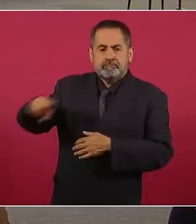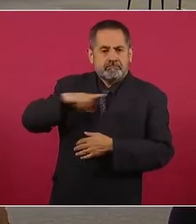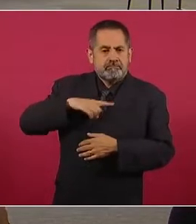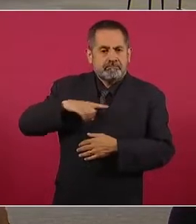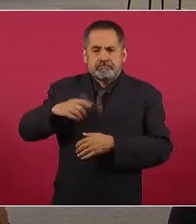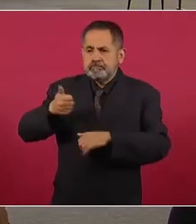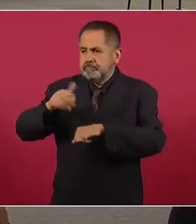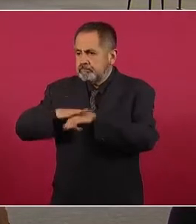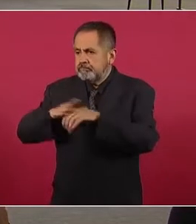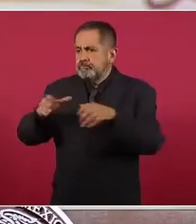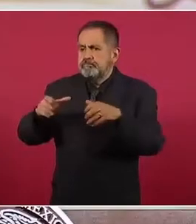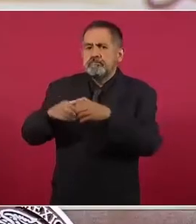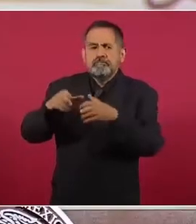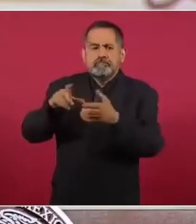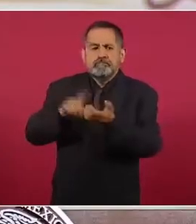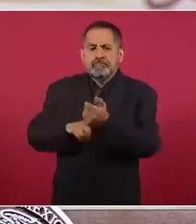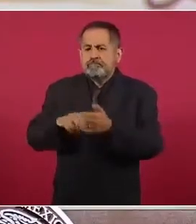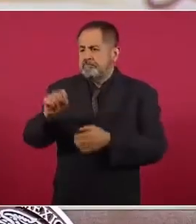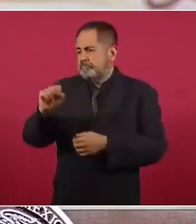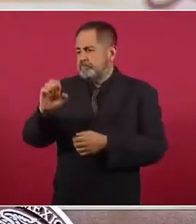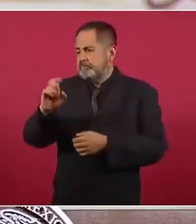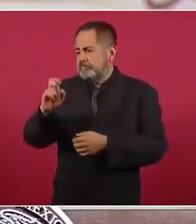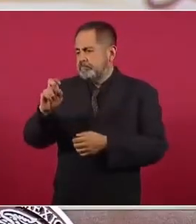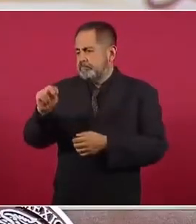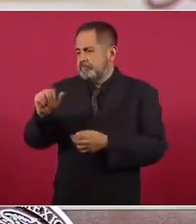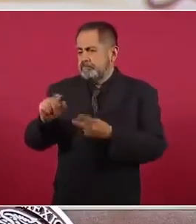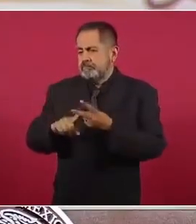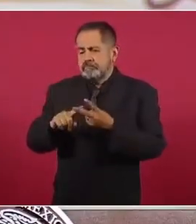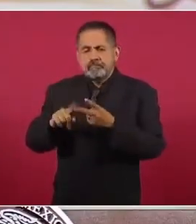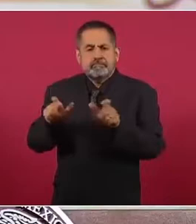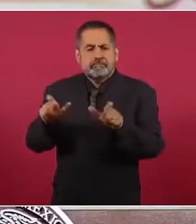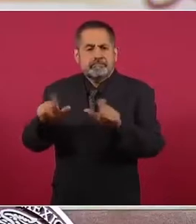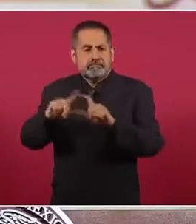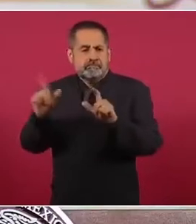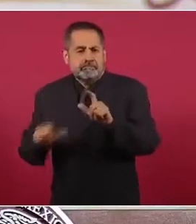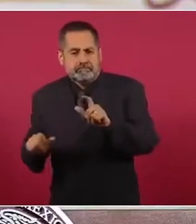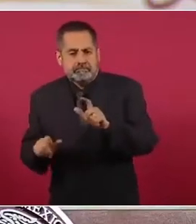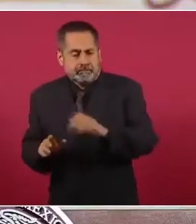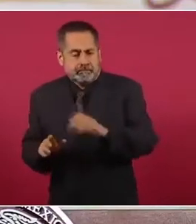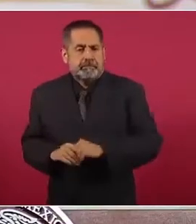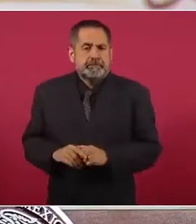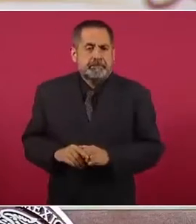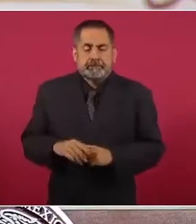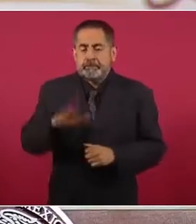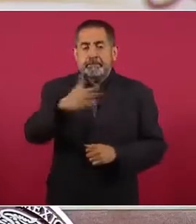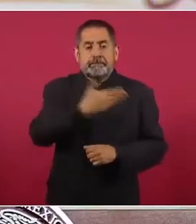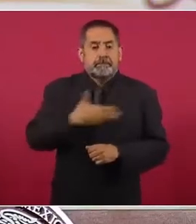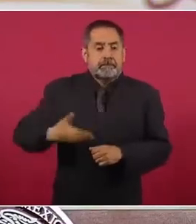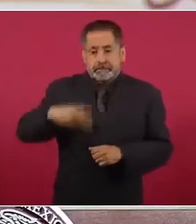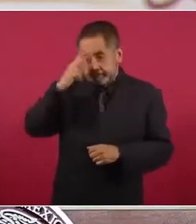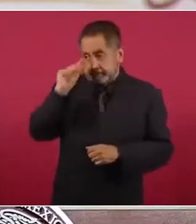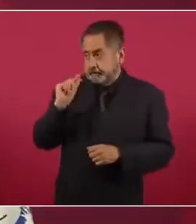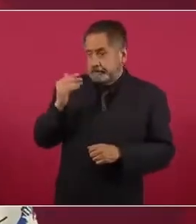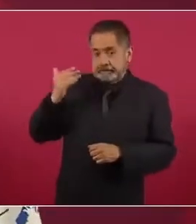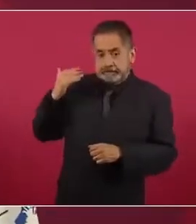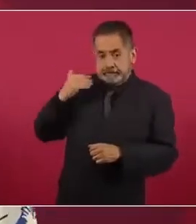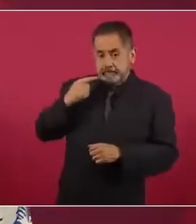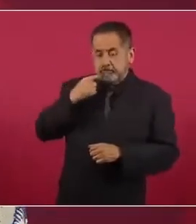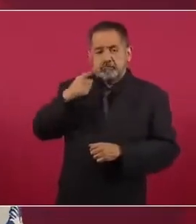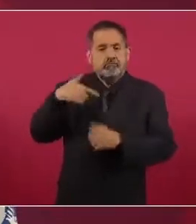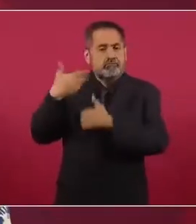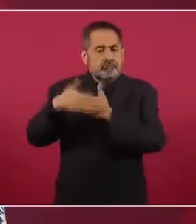entre la Guardia Nacional y Sedena. El presidente de la República informó hace unos días que presentará un decreto